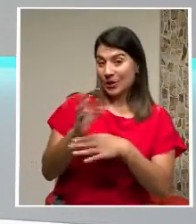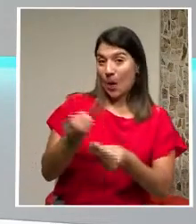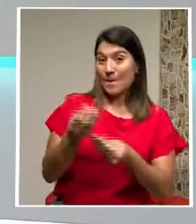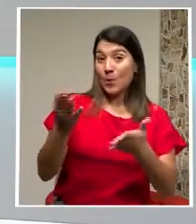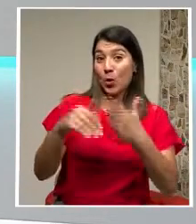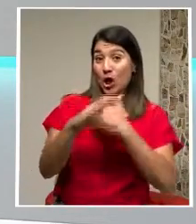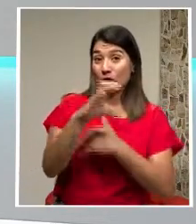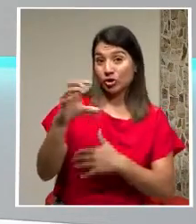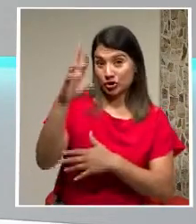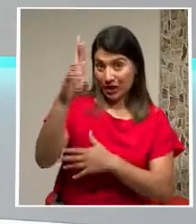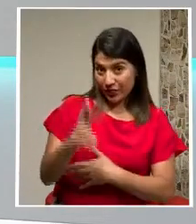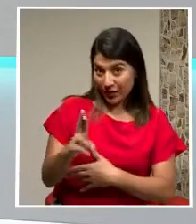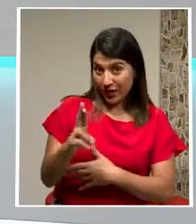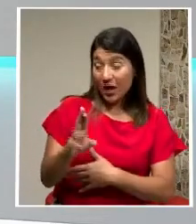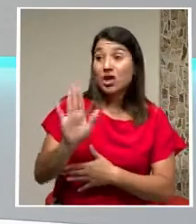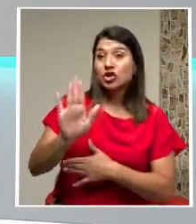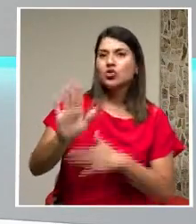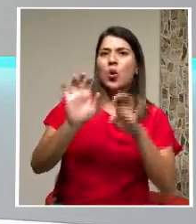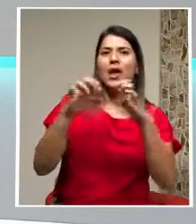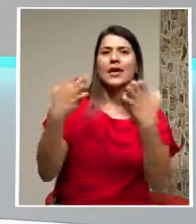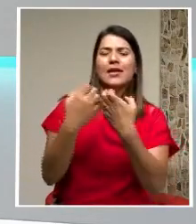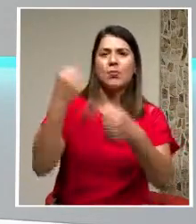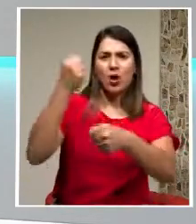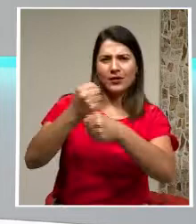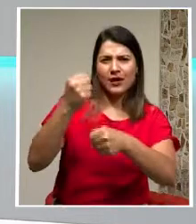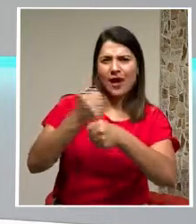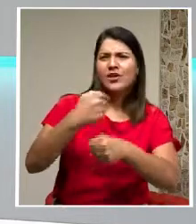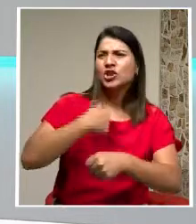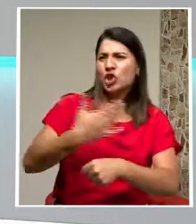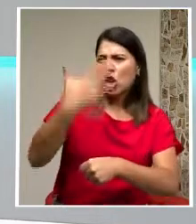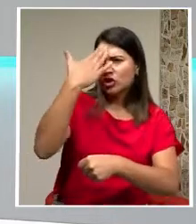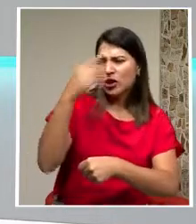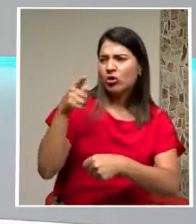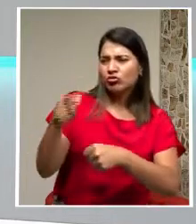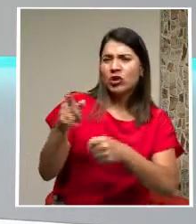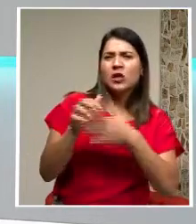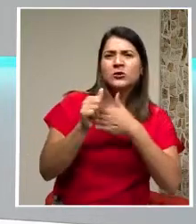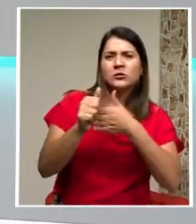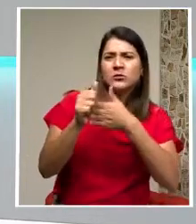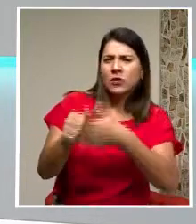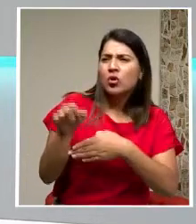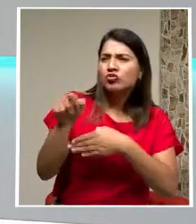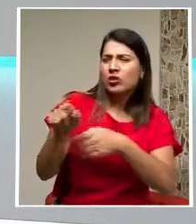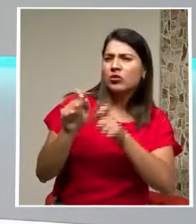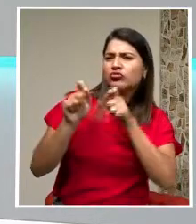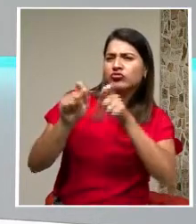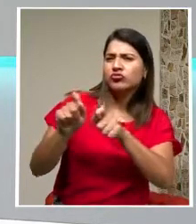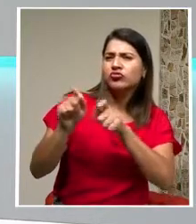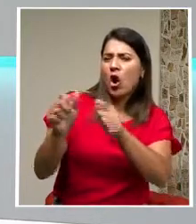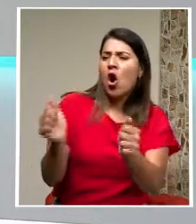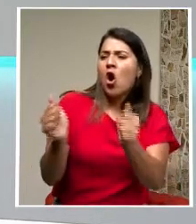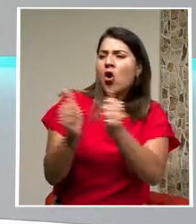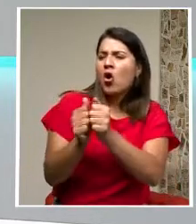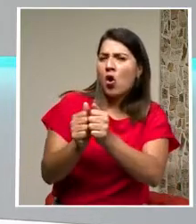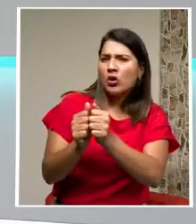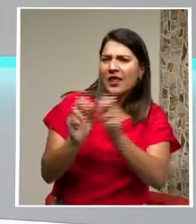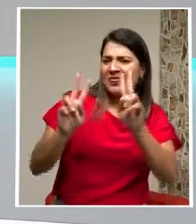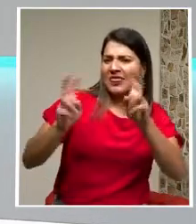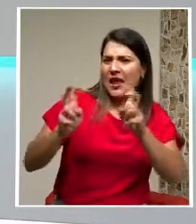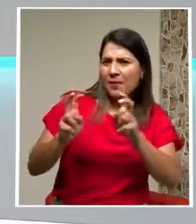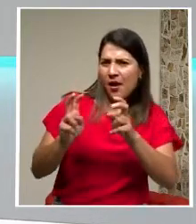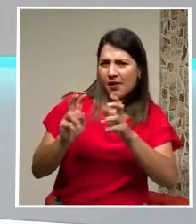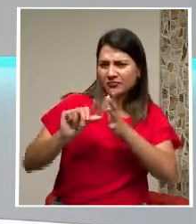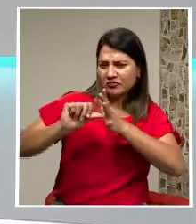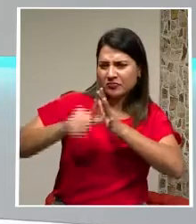De Costa Rica De un equipo de trabajo Que sé que usted Está cohesionando Que está formando Con enfoques Con contenidos Y